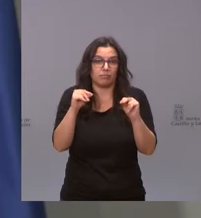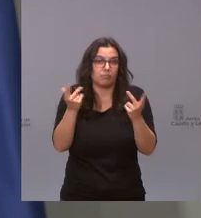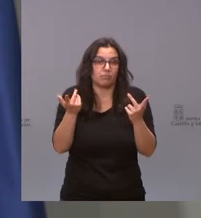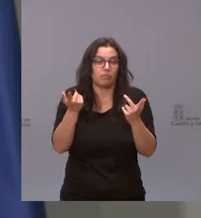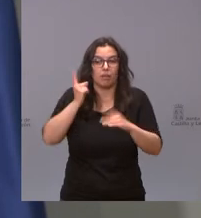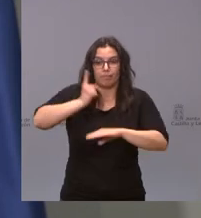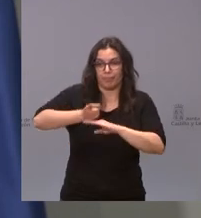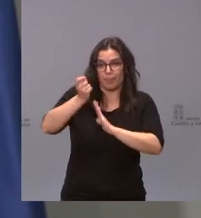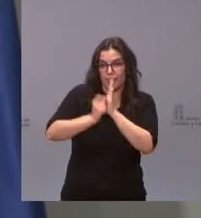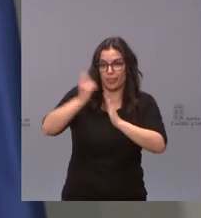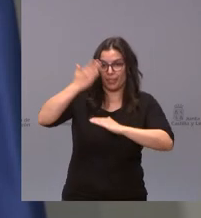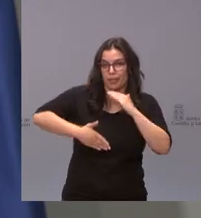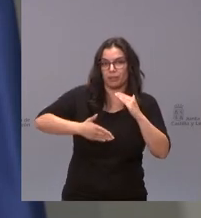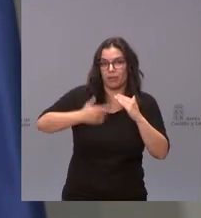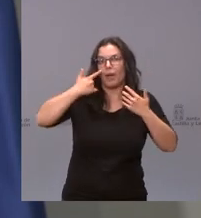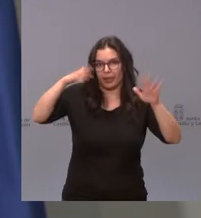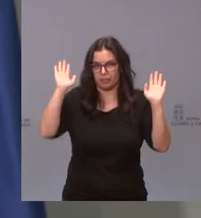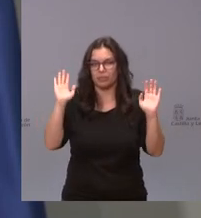imponer medidas restrictivas que ya lo veremos